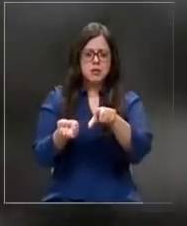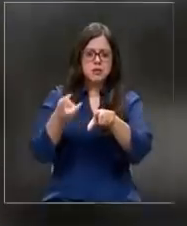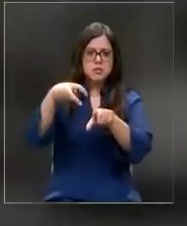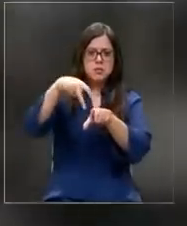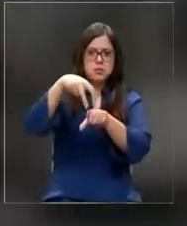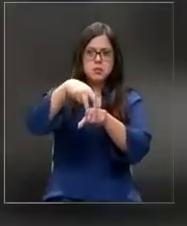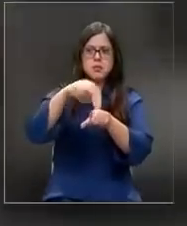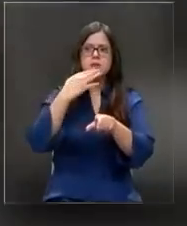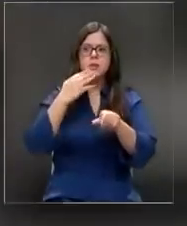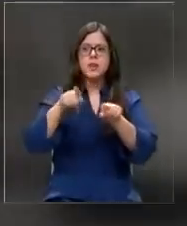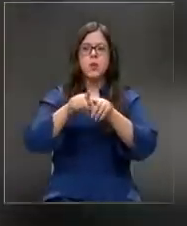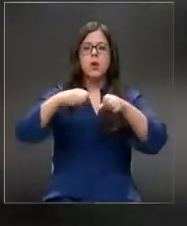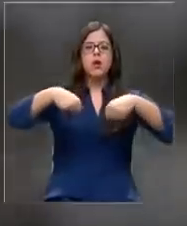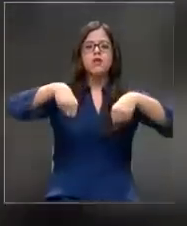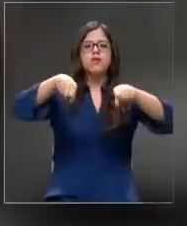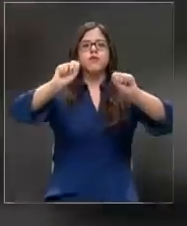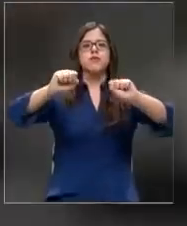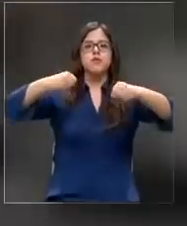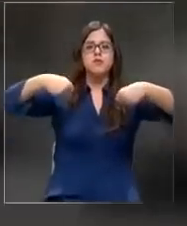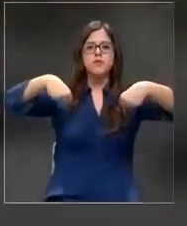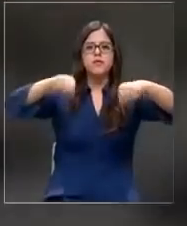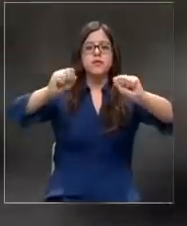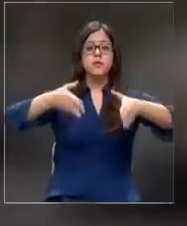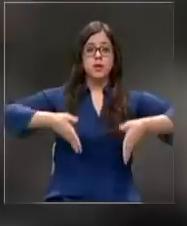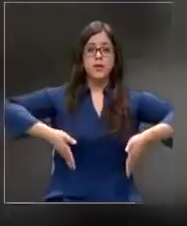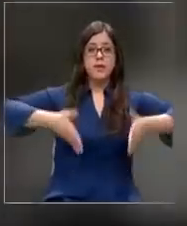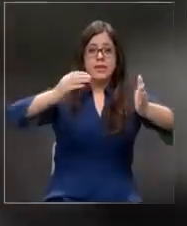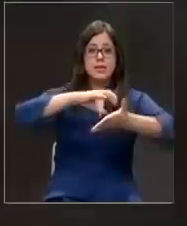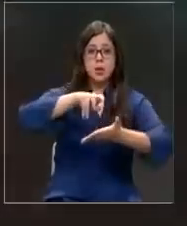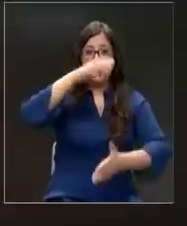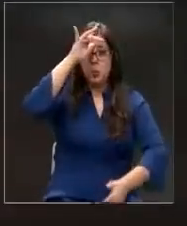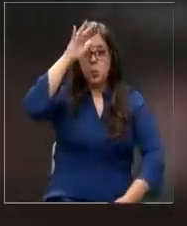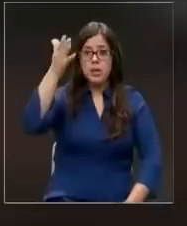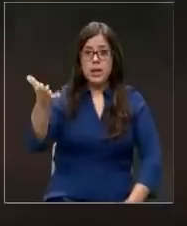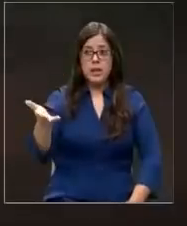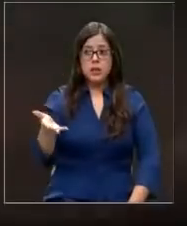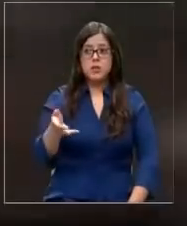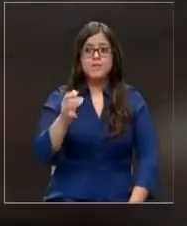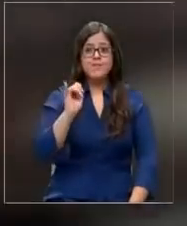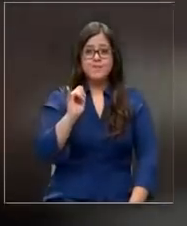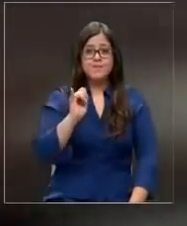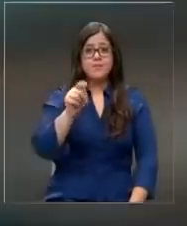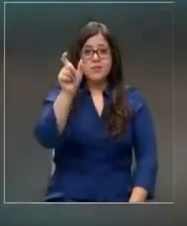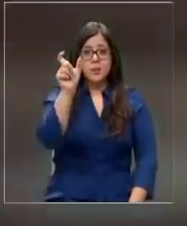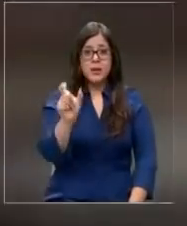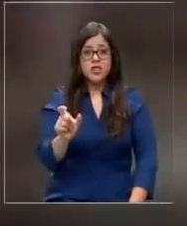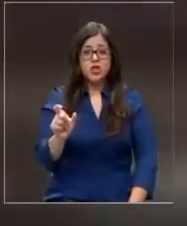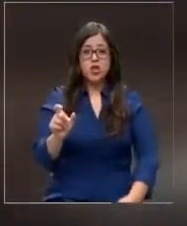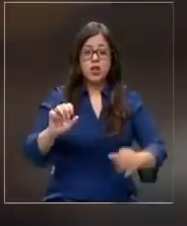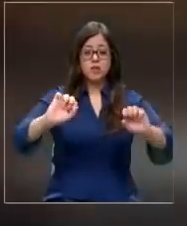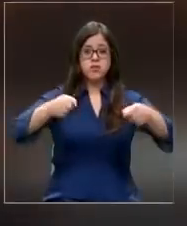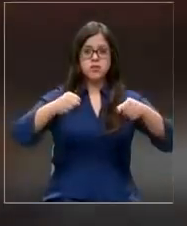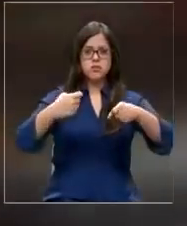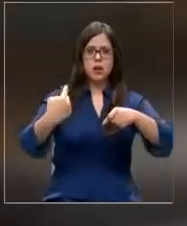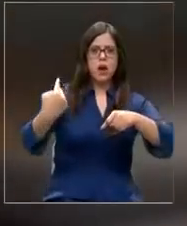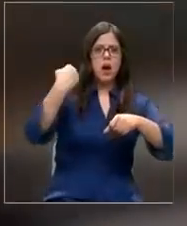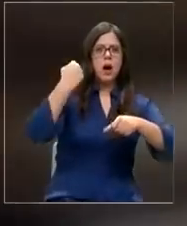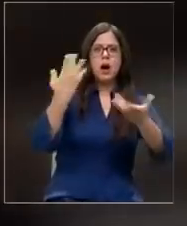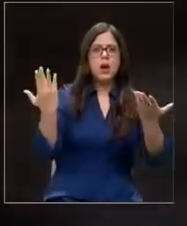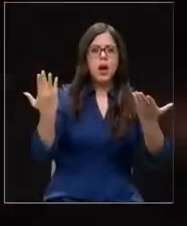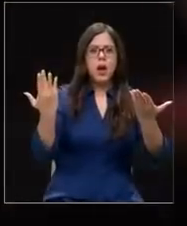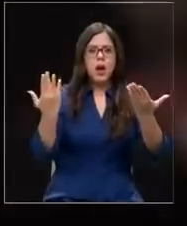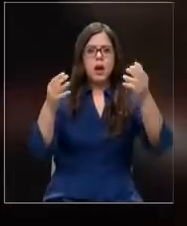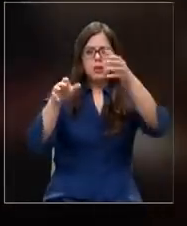Haciendo piruetas en plena avenida de Puente Alto. Y sí, un motorista transportando un refrigerador.